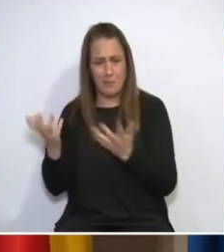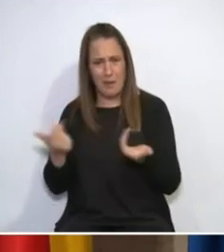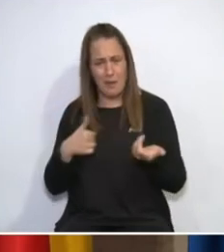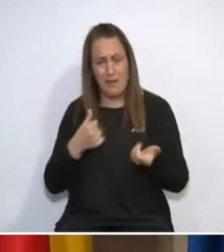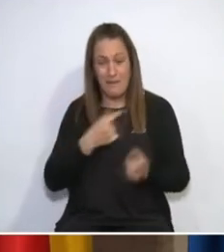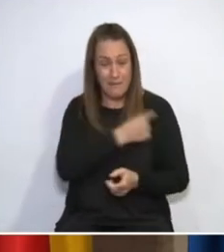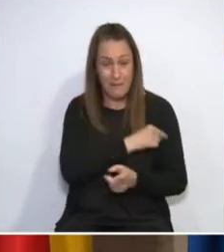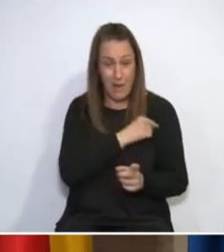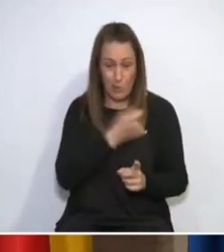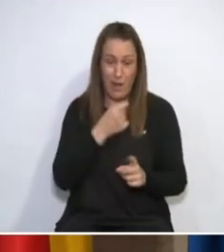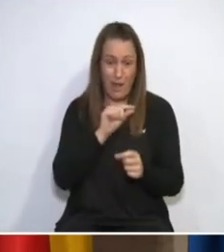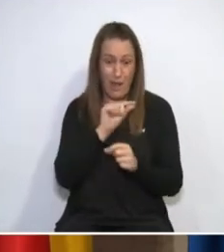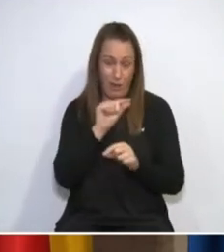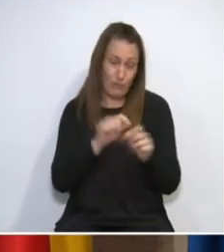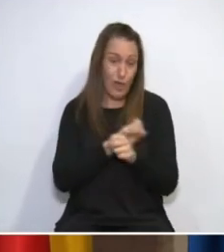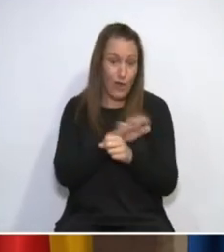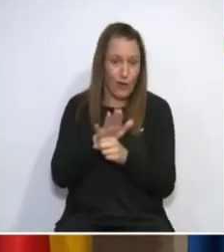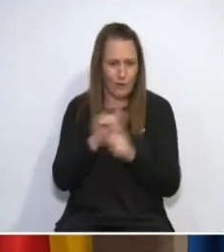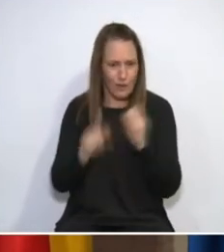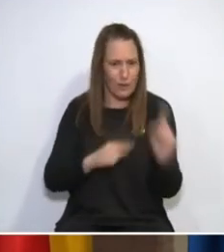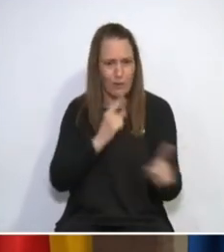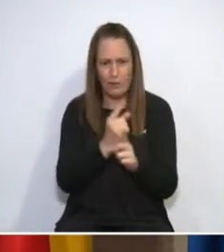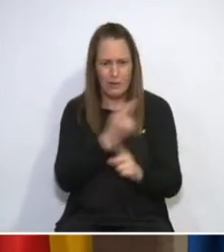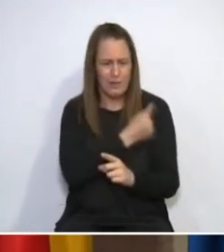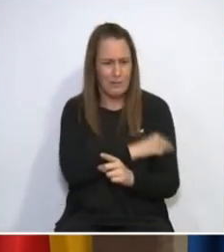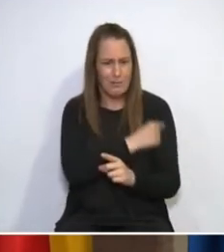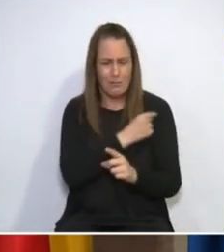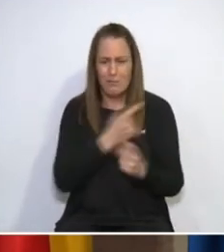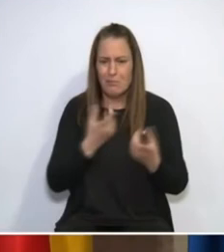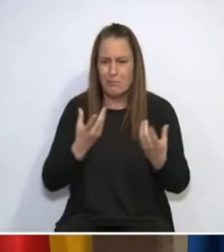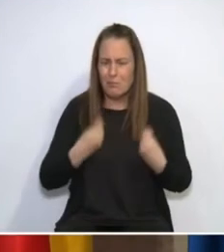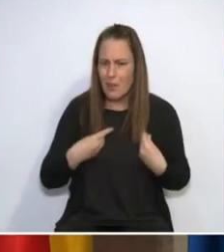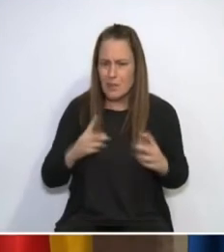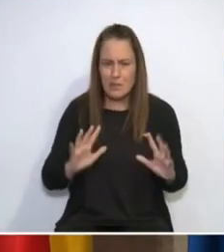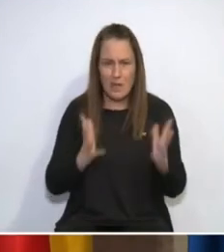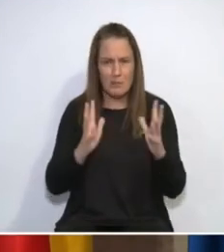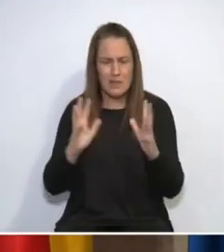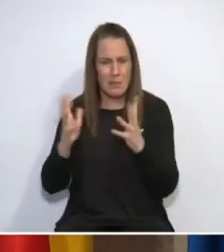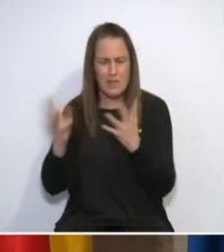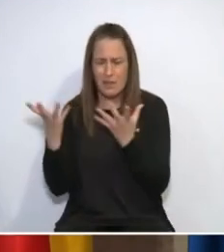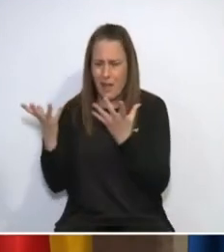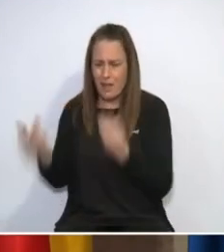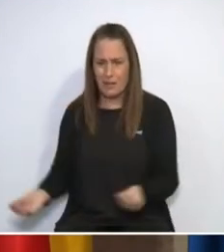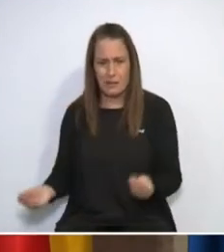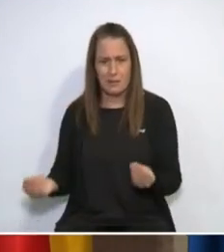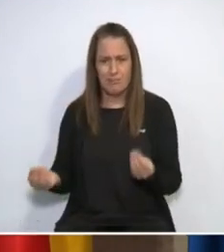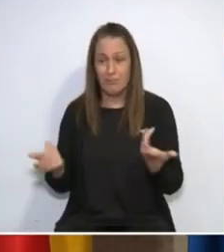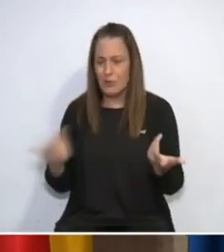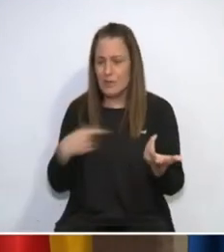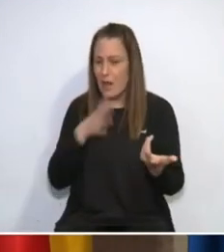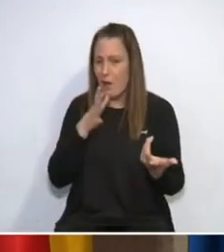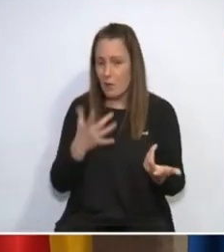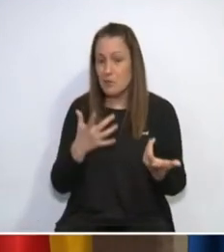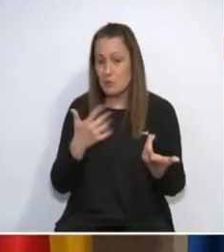salvado millones de vidas. Y nuestro Estado de Derecho en estos momentos permite que haya personas que no quieran vacunarse.